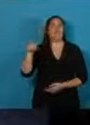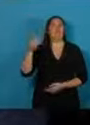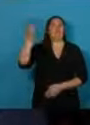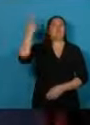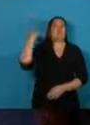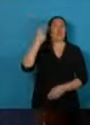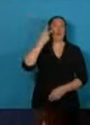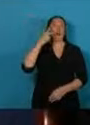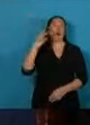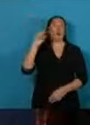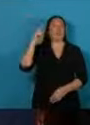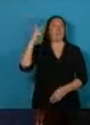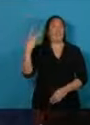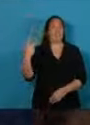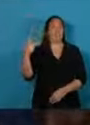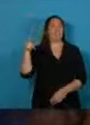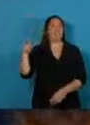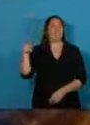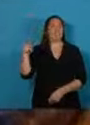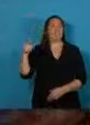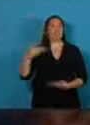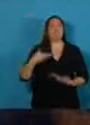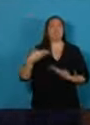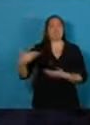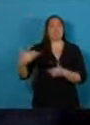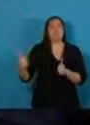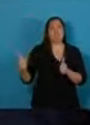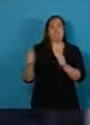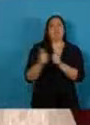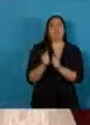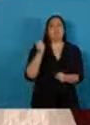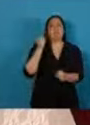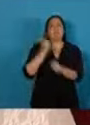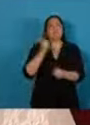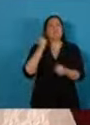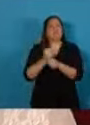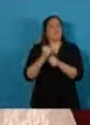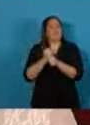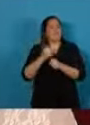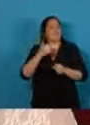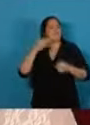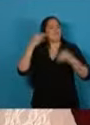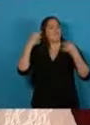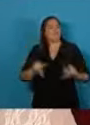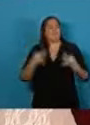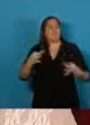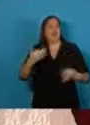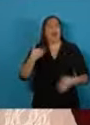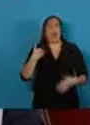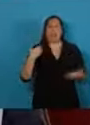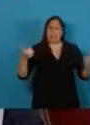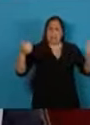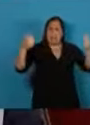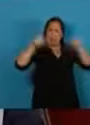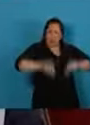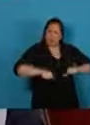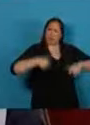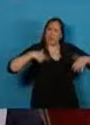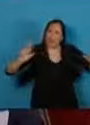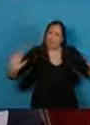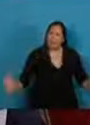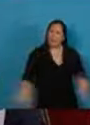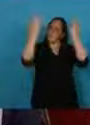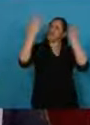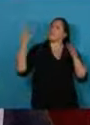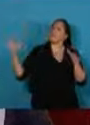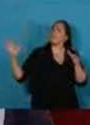me permitió participar de la maravillosa aventura de sacar a la Argentina de la postración